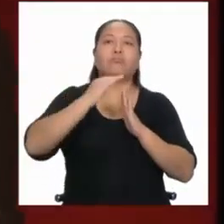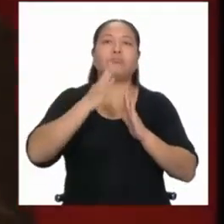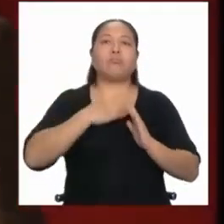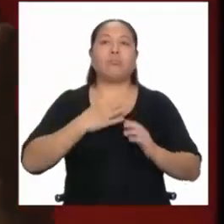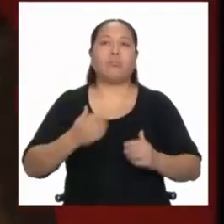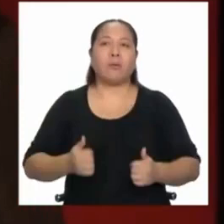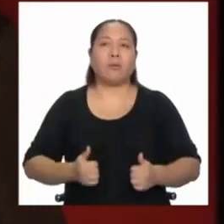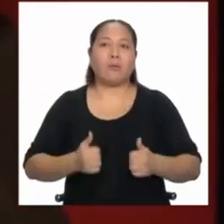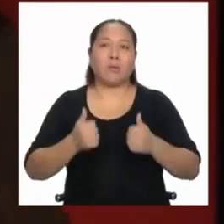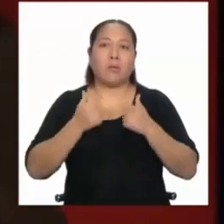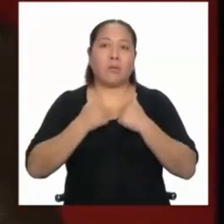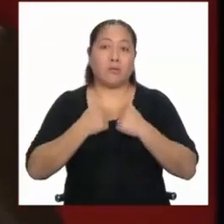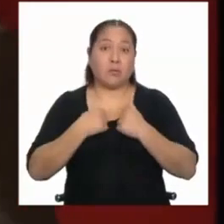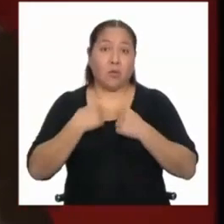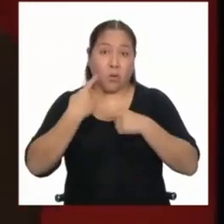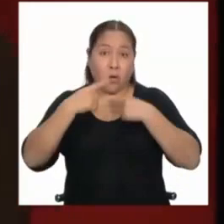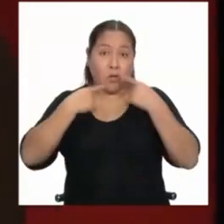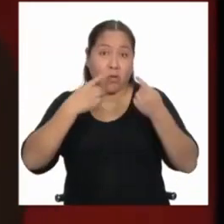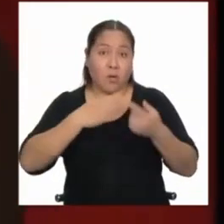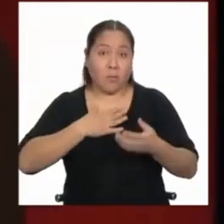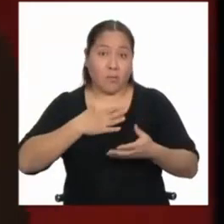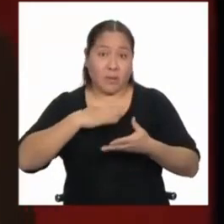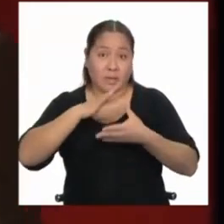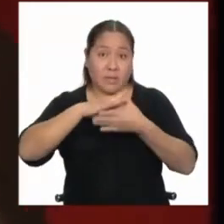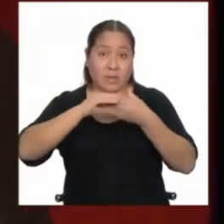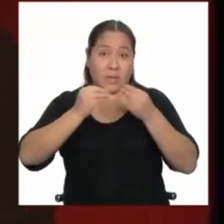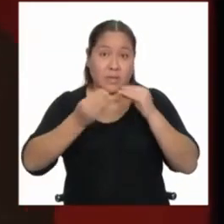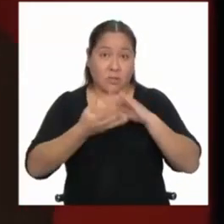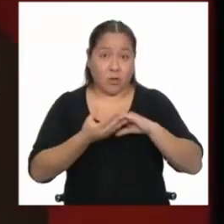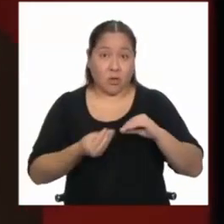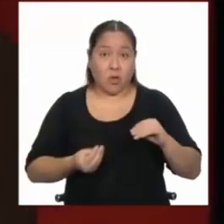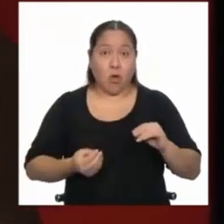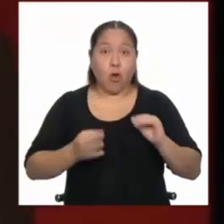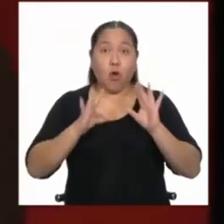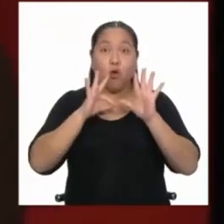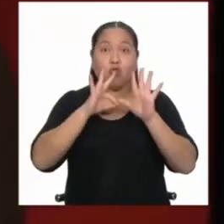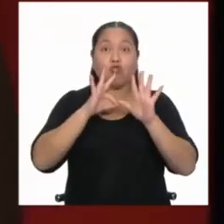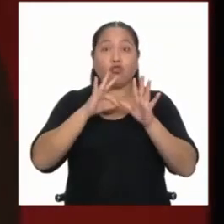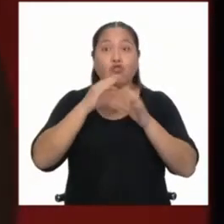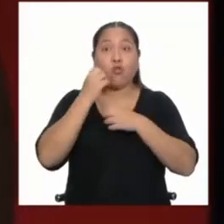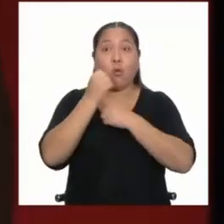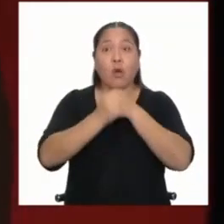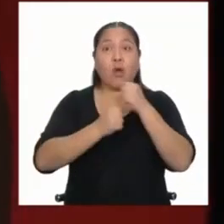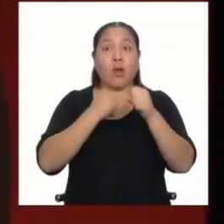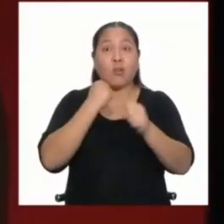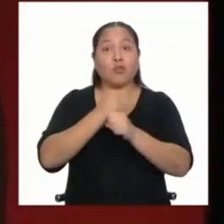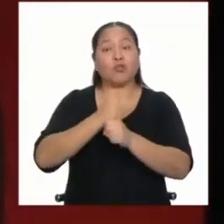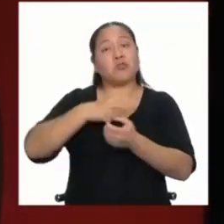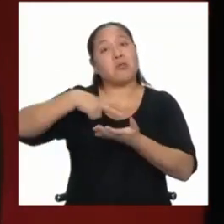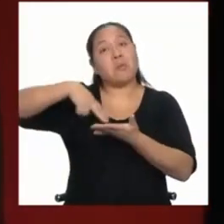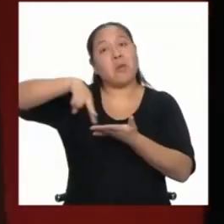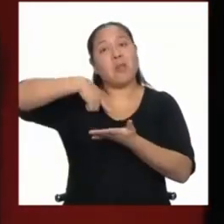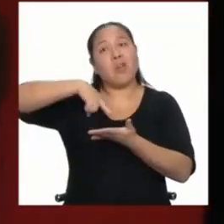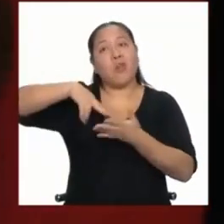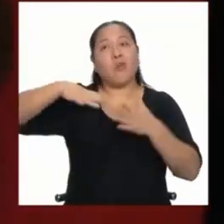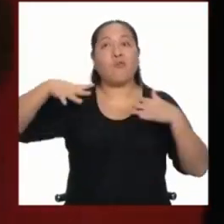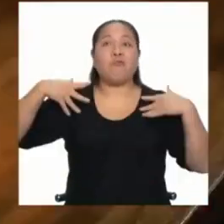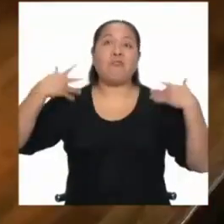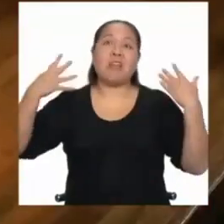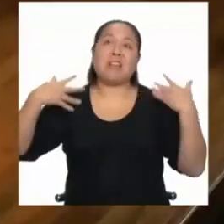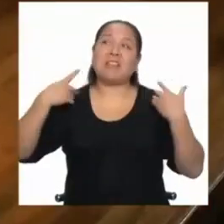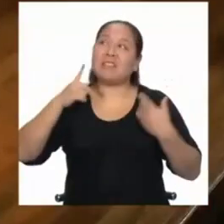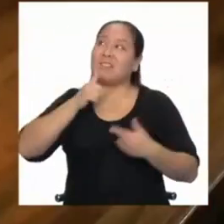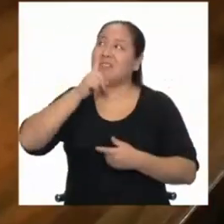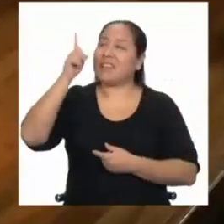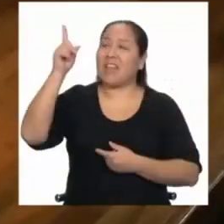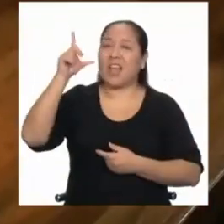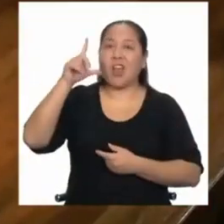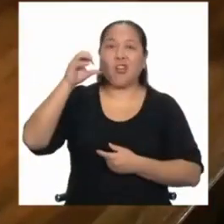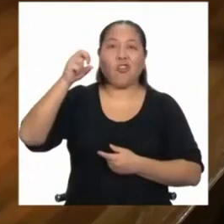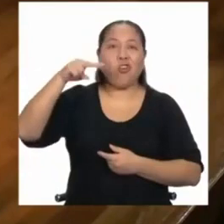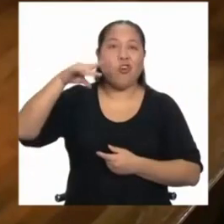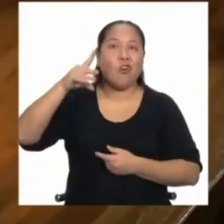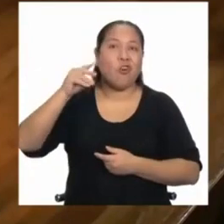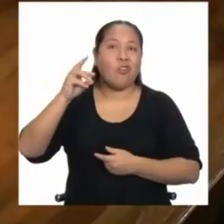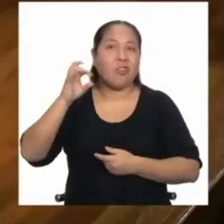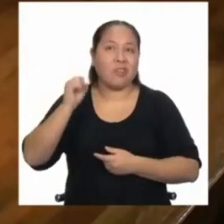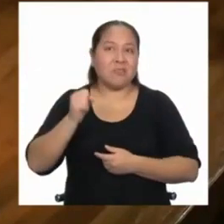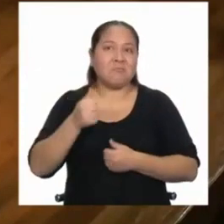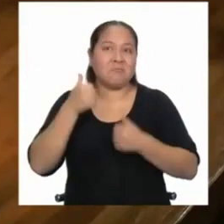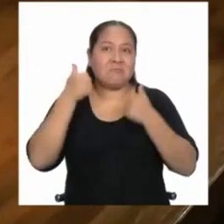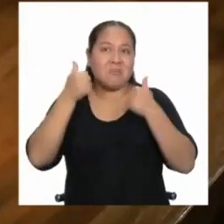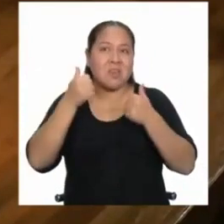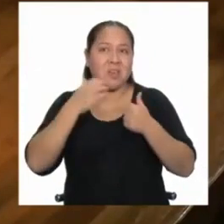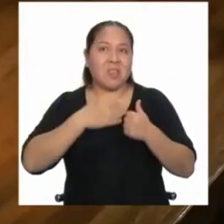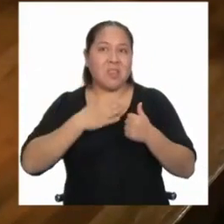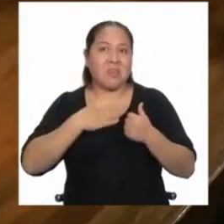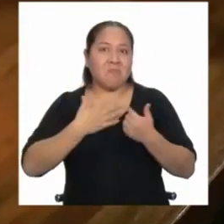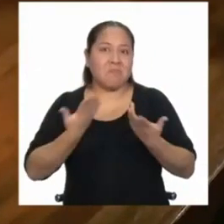Bueno, les voy a contar un poco mi historia, ¿no? Yo hace ocho años estaba bailando feliz en Londres, me iba bastante bien en la carrera